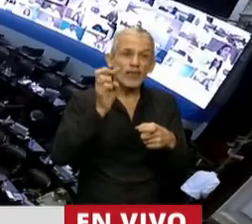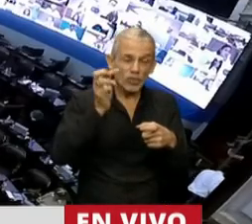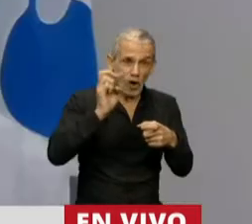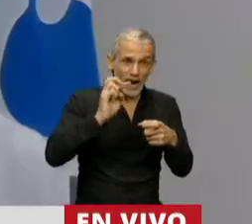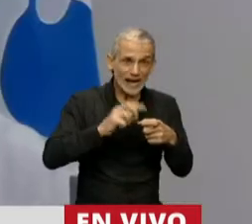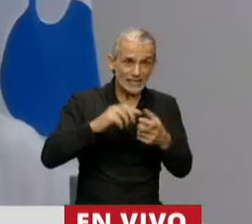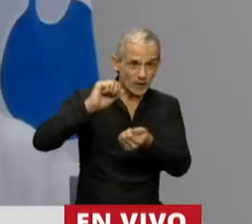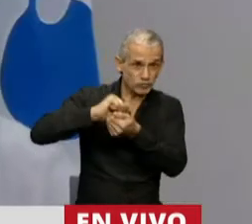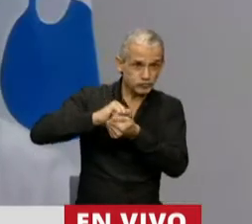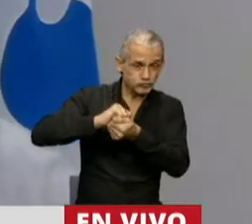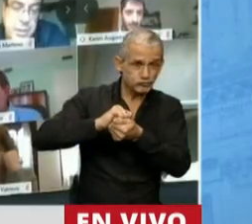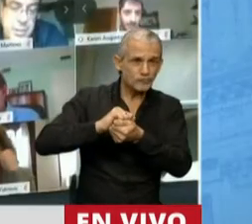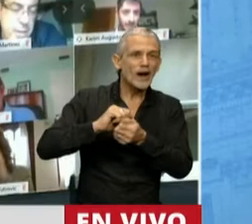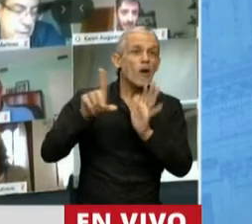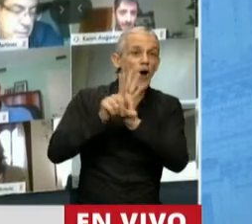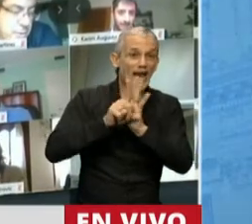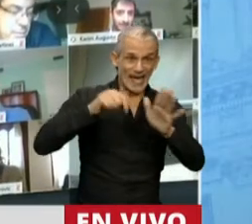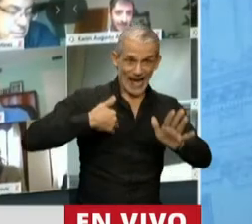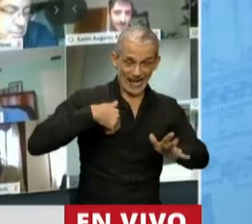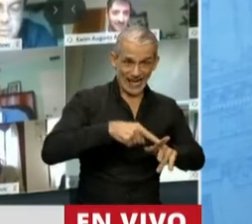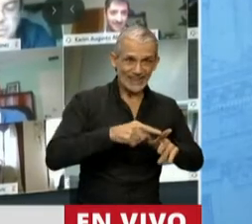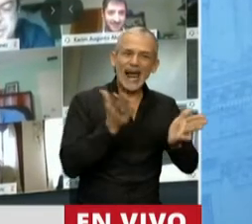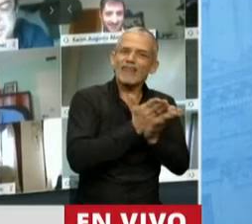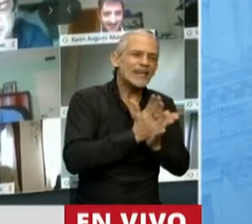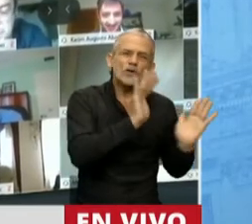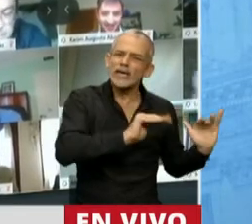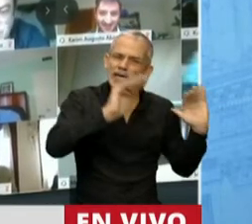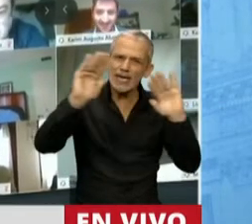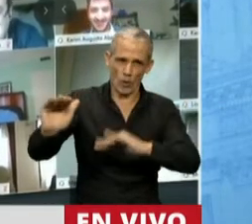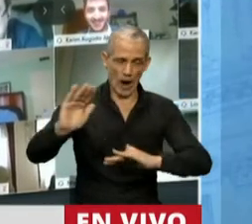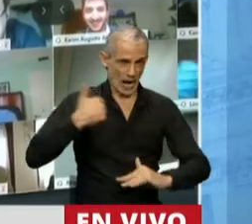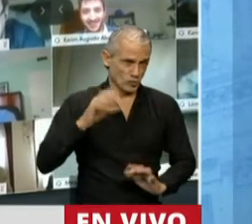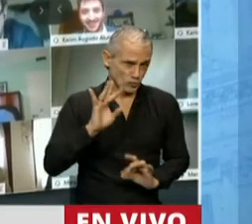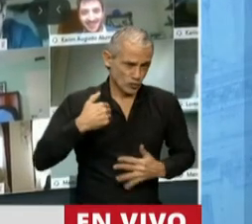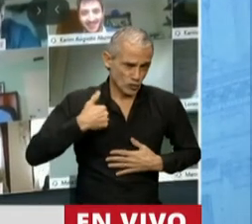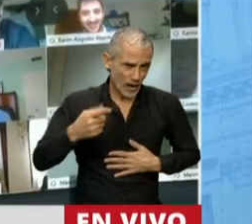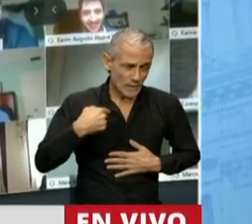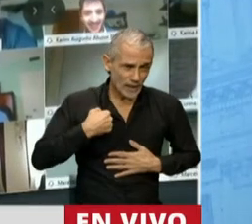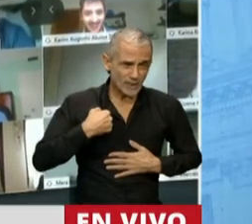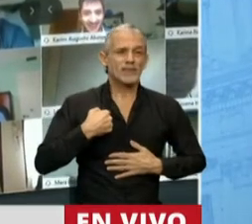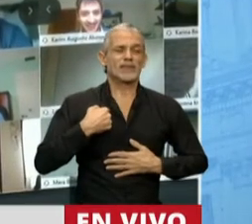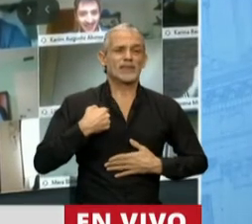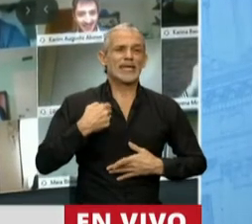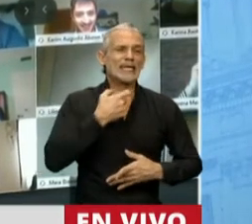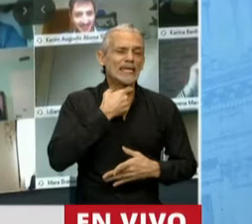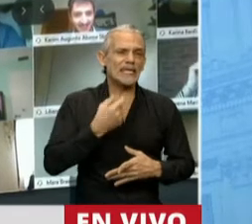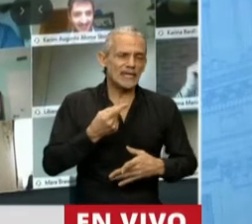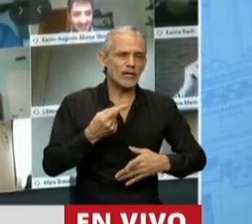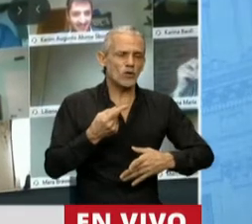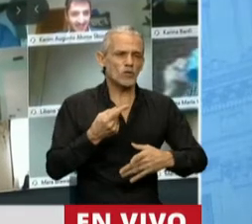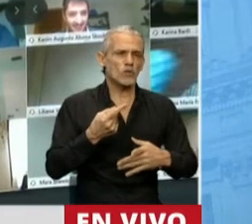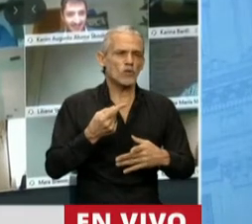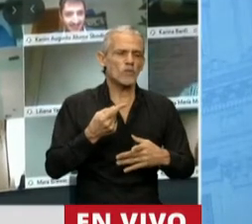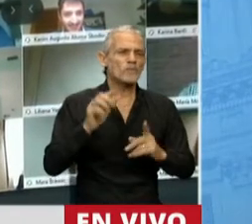emitidos bajo ley argentina. Yo simplemente quisiera dar